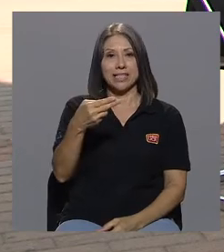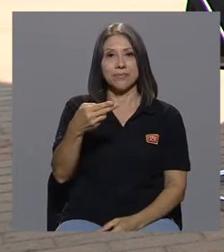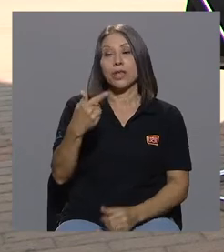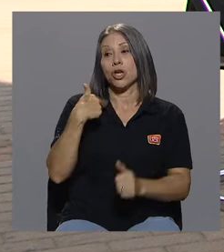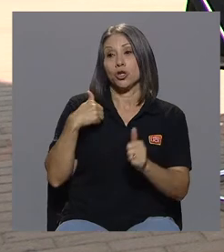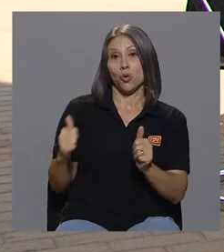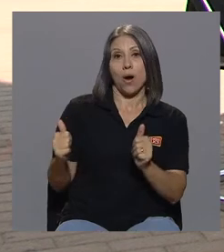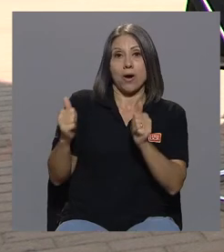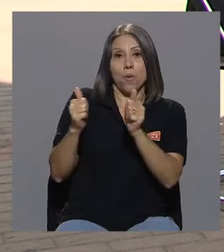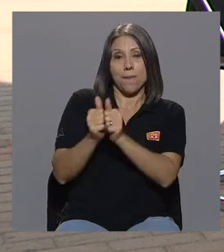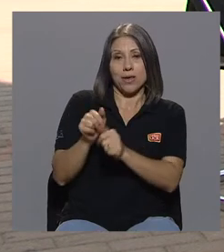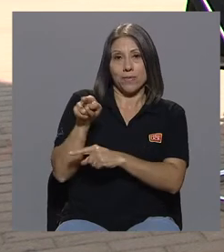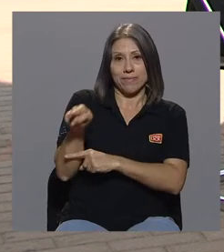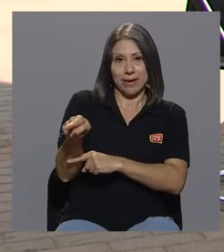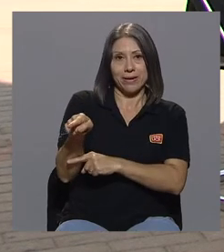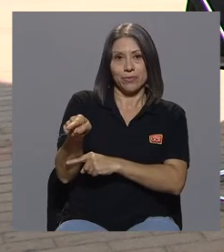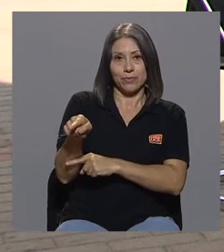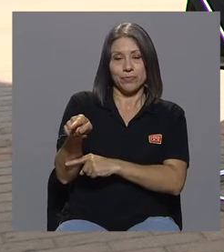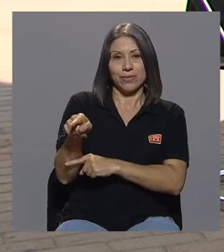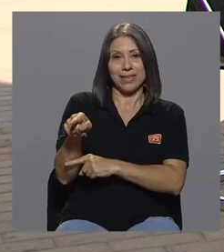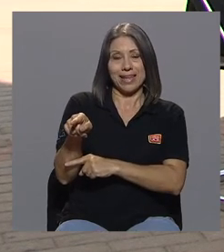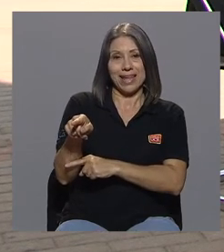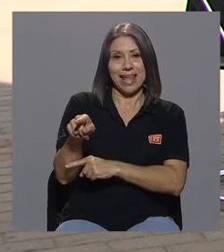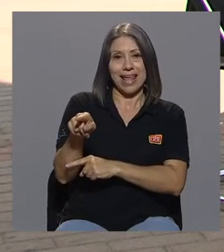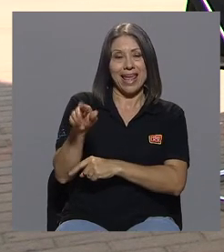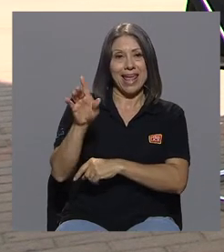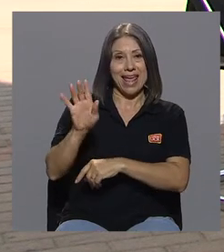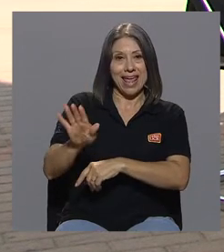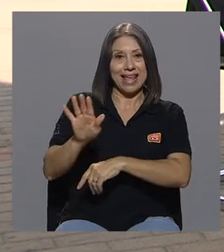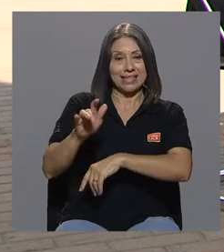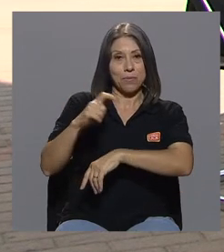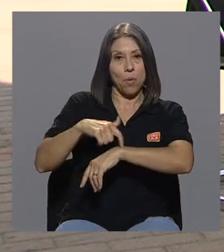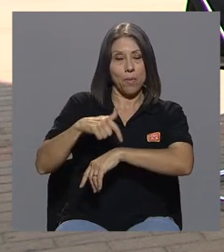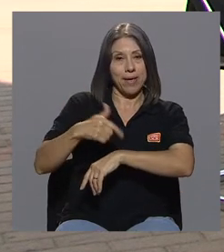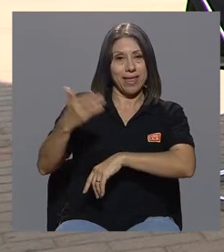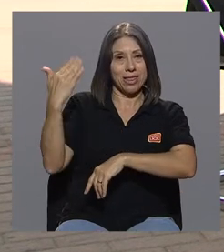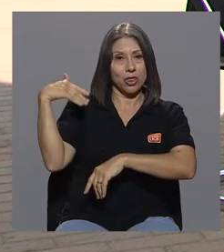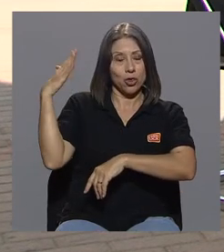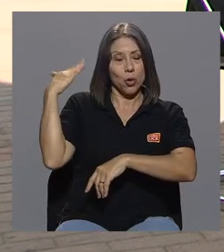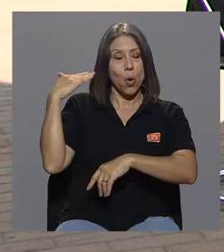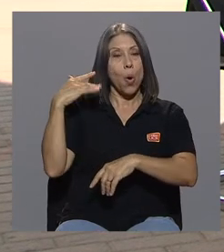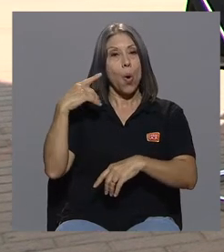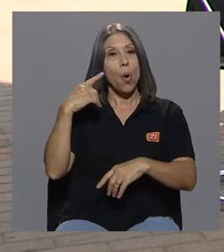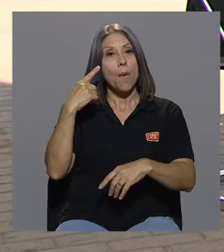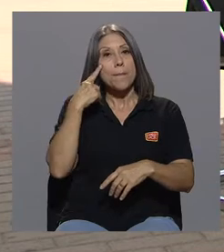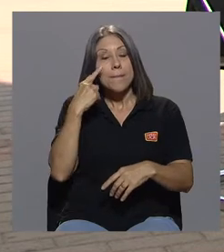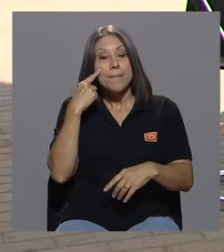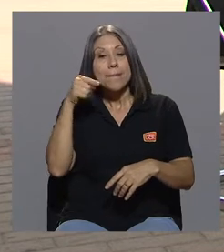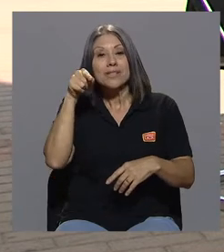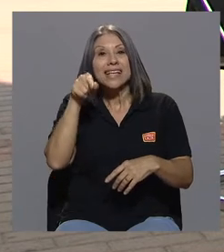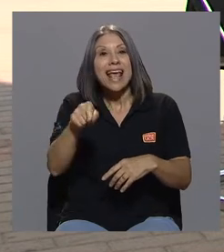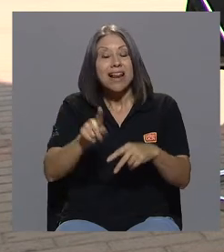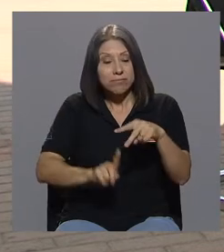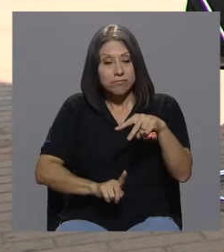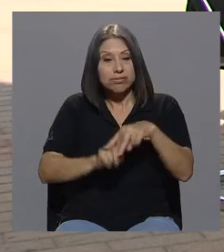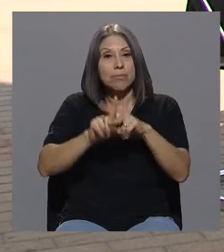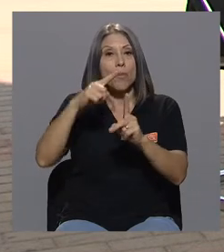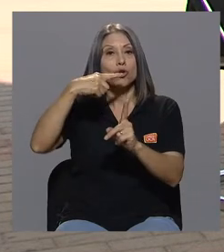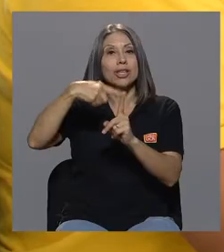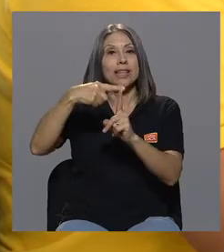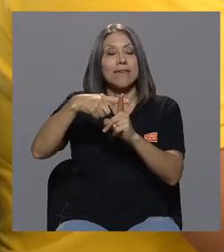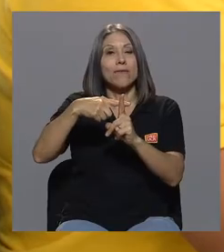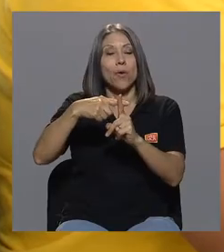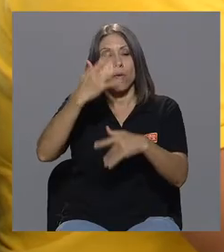hermano y en ese momento sale reactivo, sale positivo al VIH.